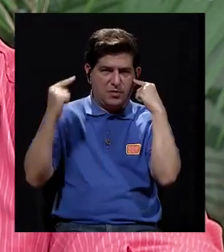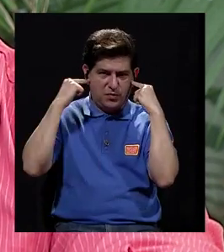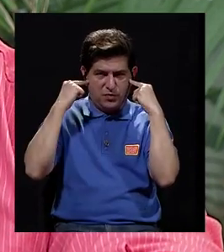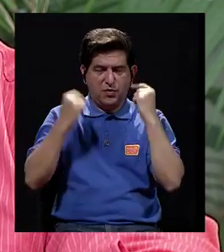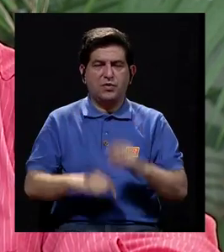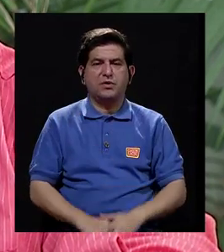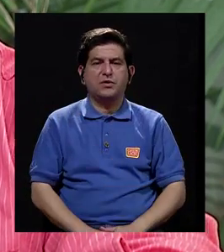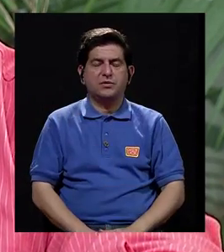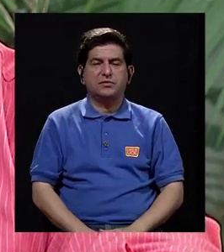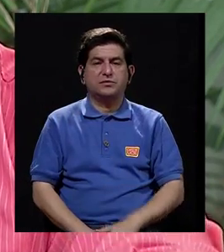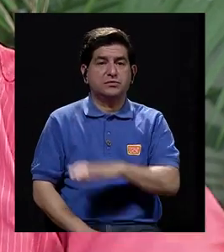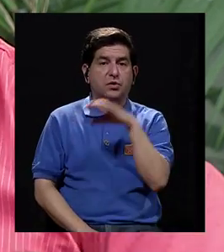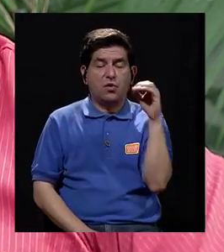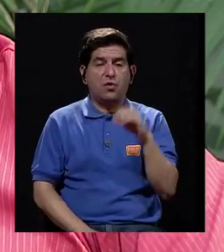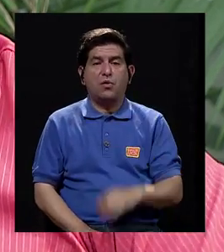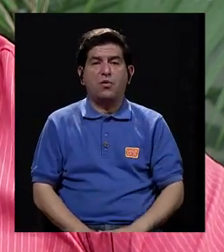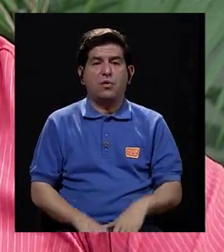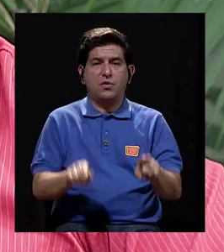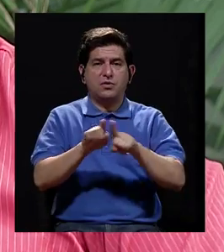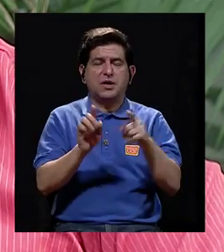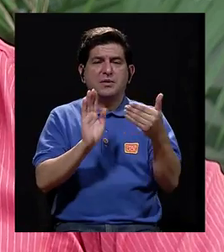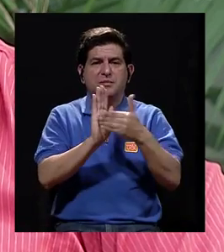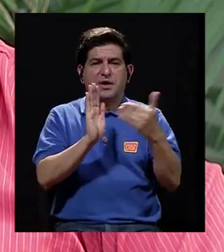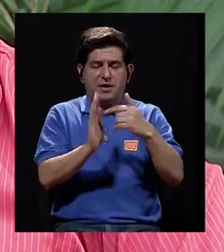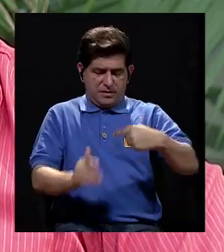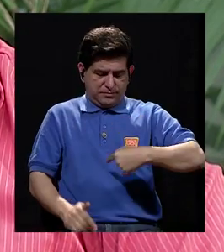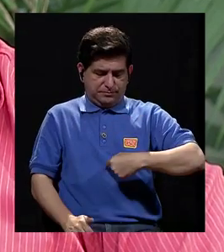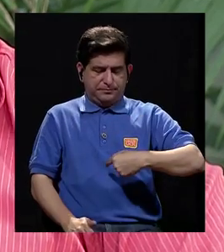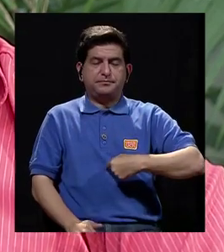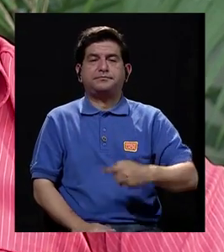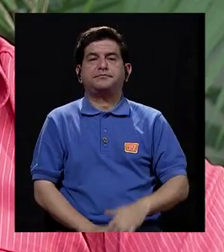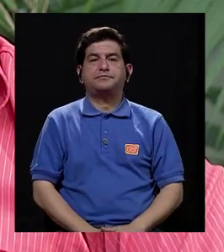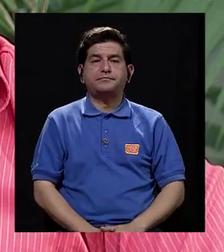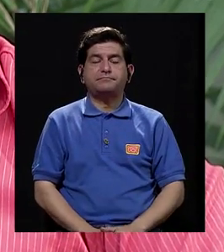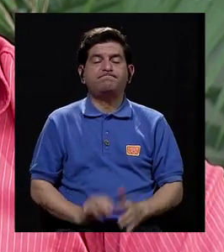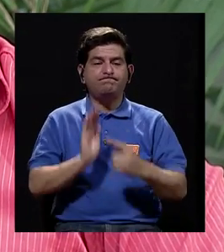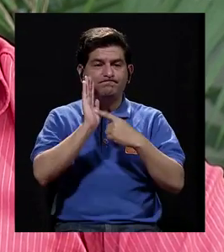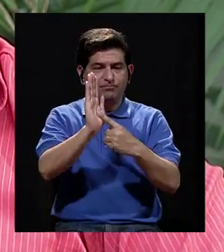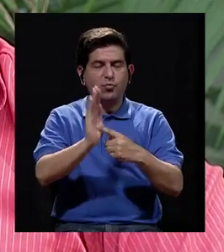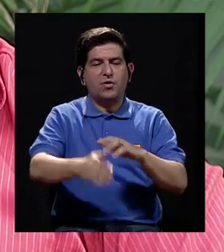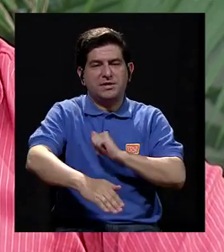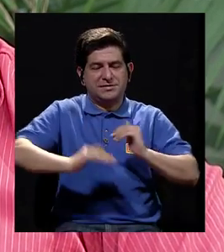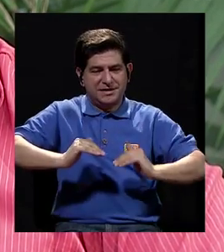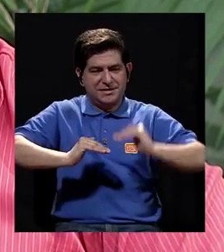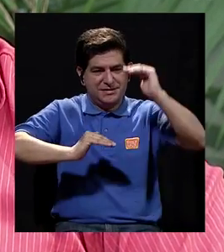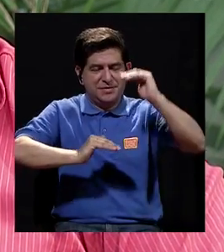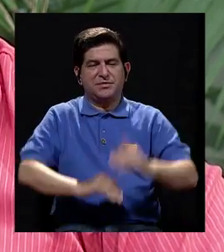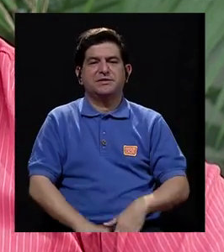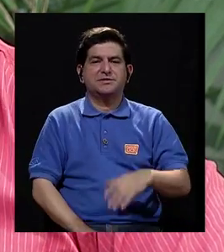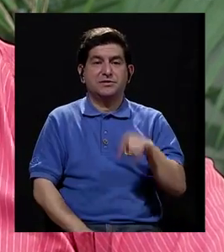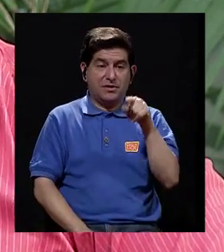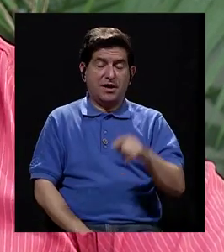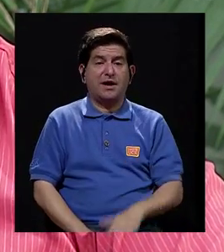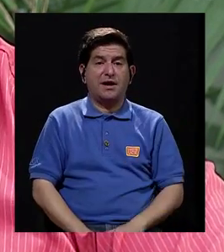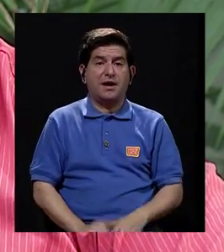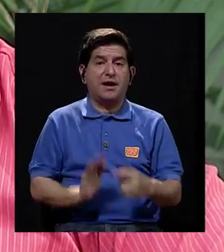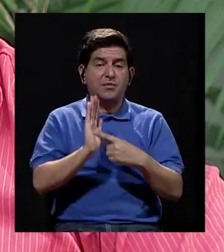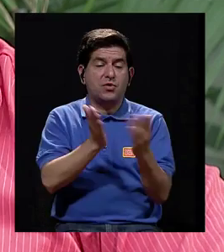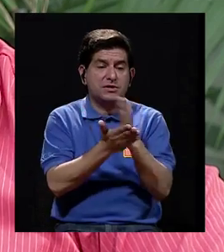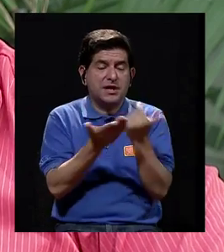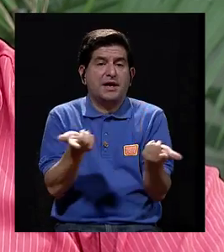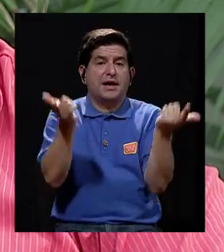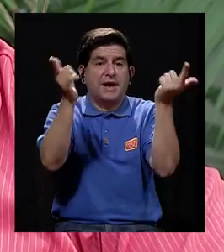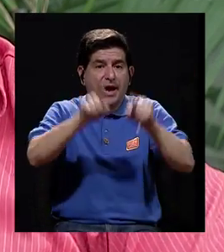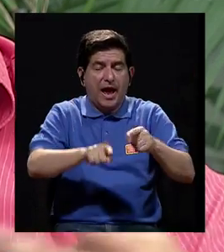en los oídos, en los sonidos, o ese ardor a nivel epigástrico, son signos hipertensivos que nos están avisando